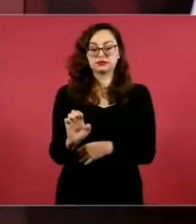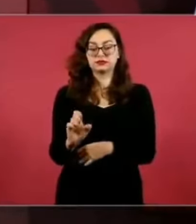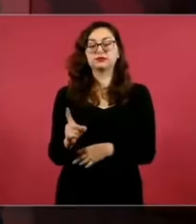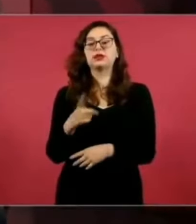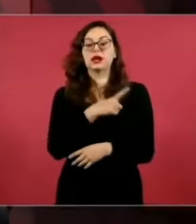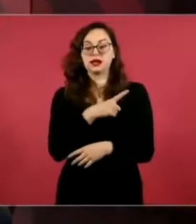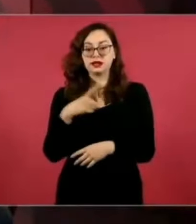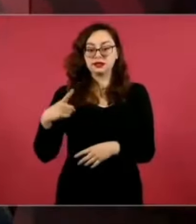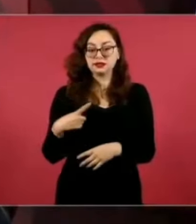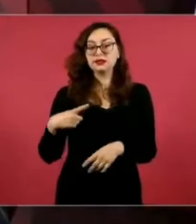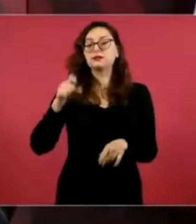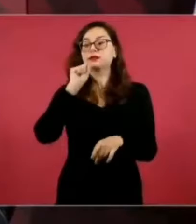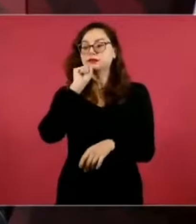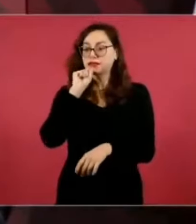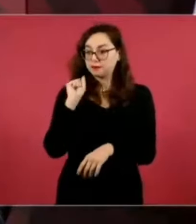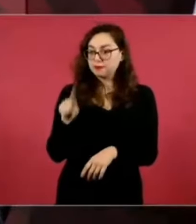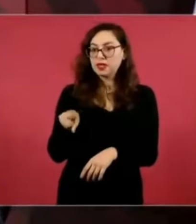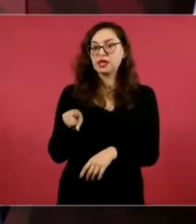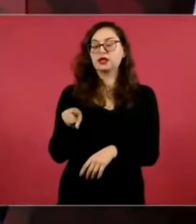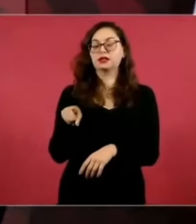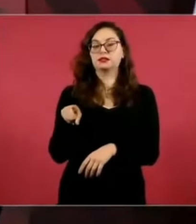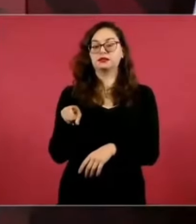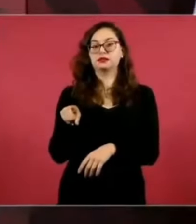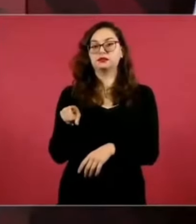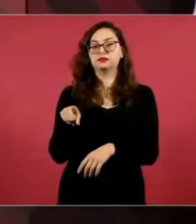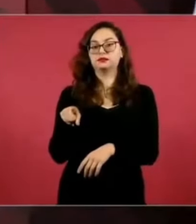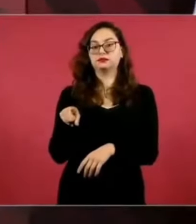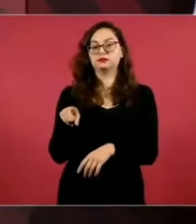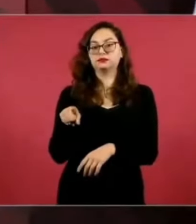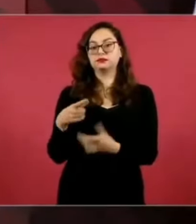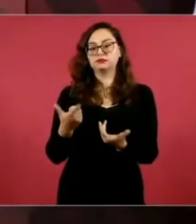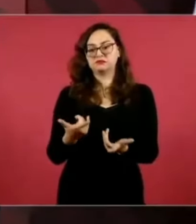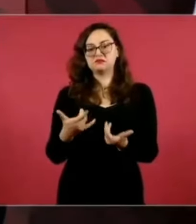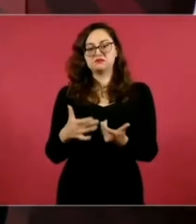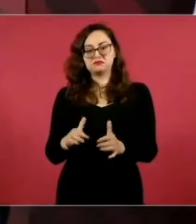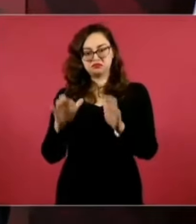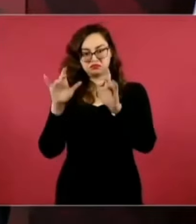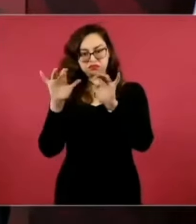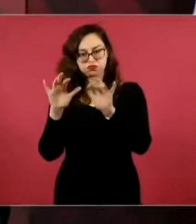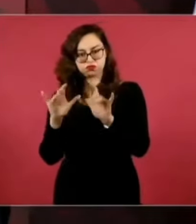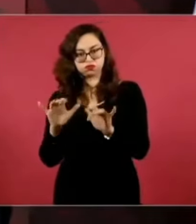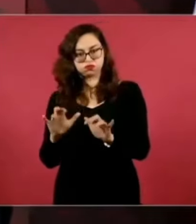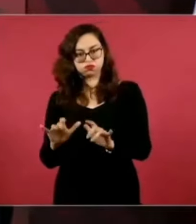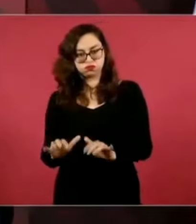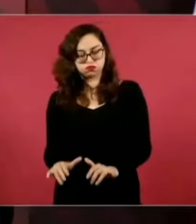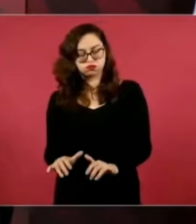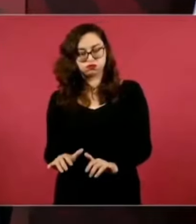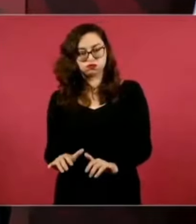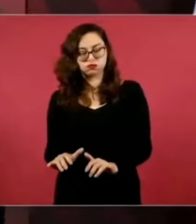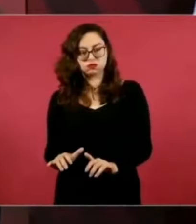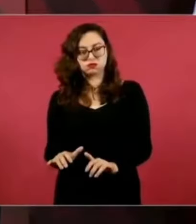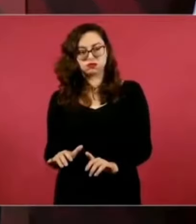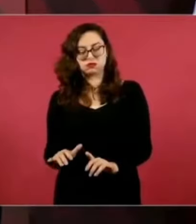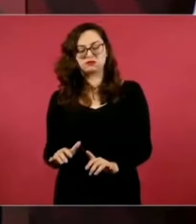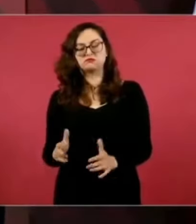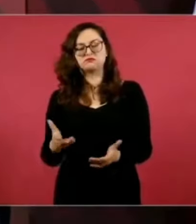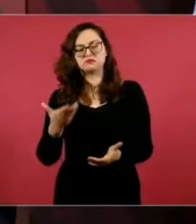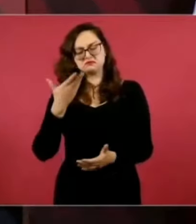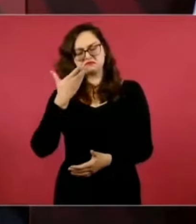una nota diplomática